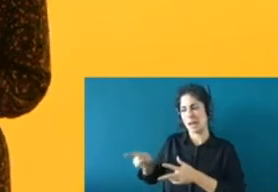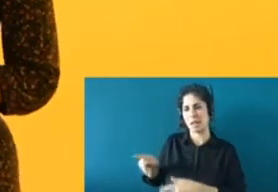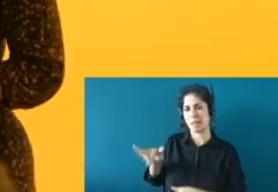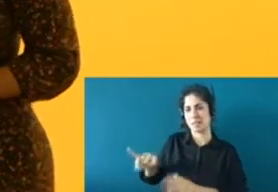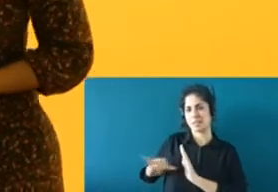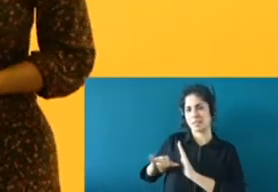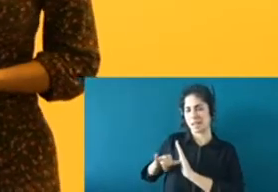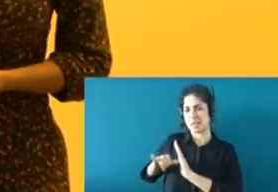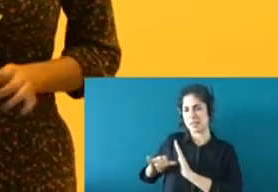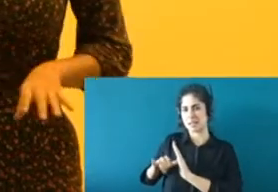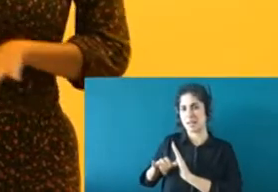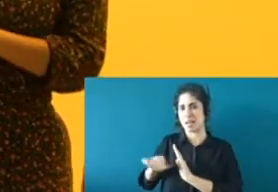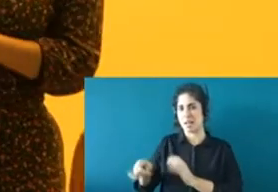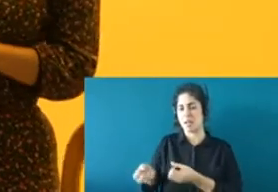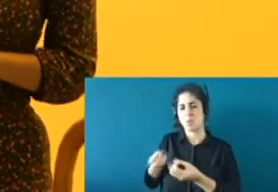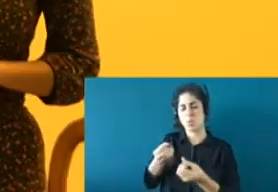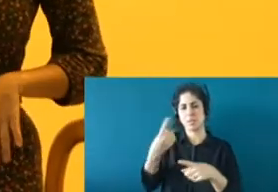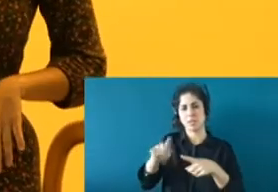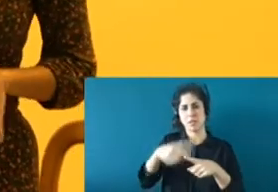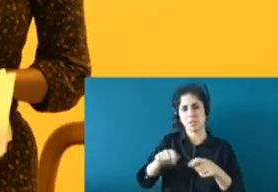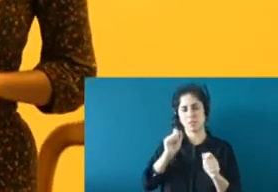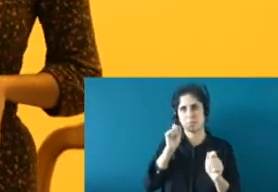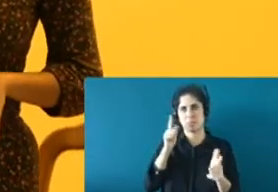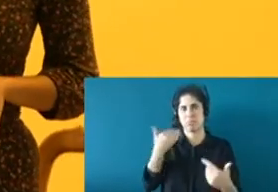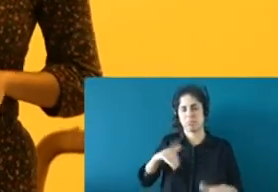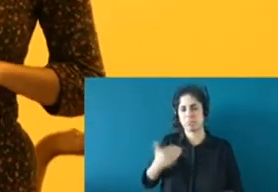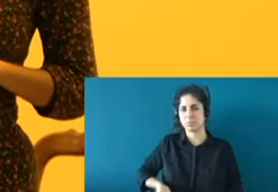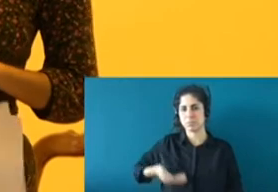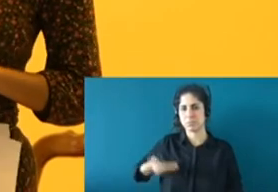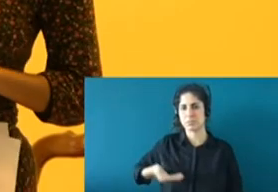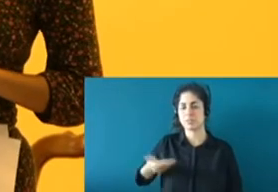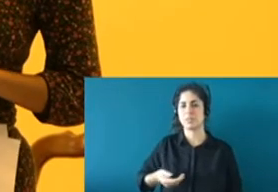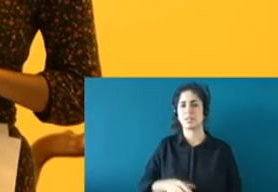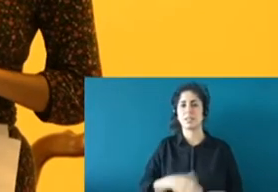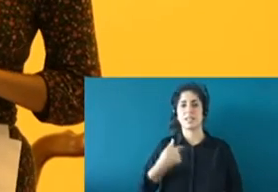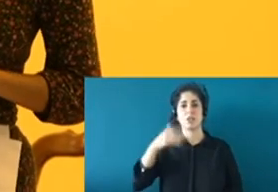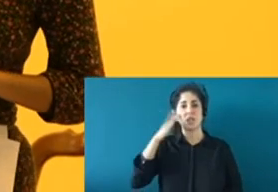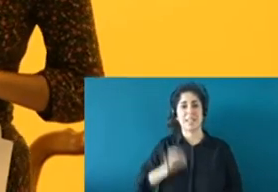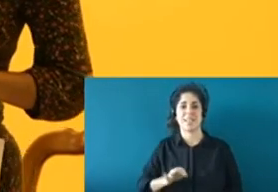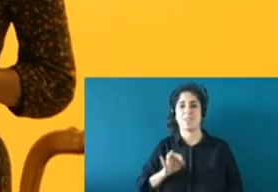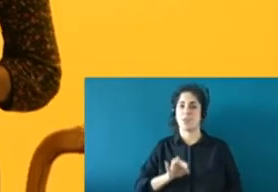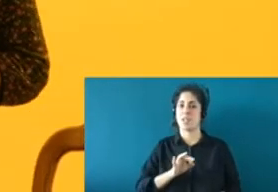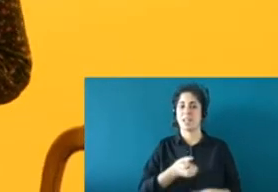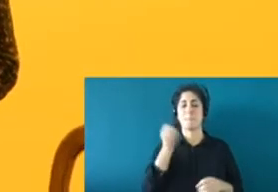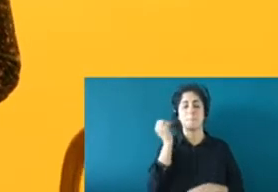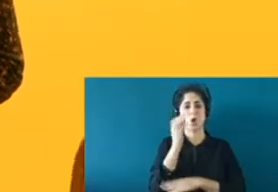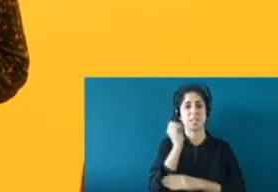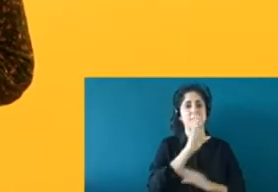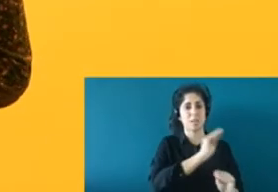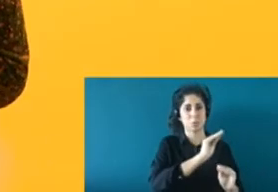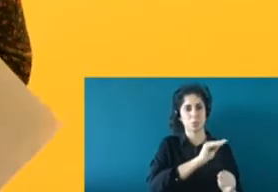reveladoras. Yo creo que en esa ponencia hay una publicación, es mi opinión, Angelina, que hay una